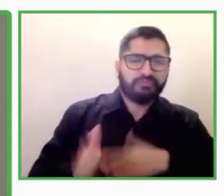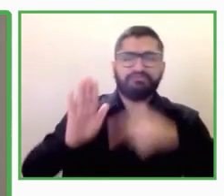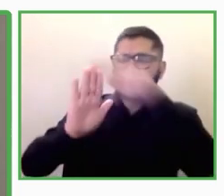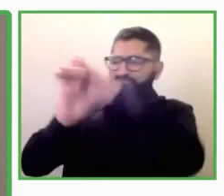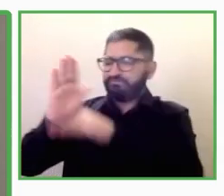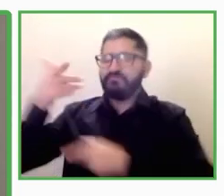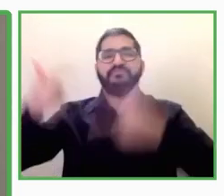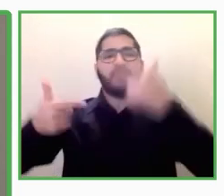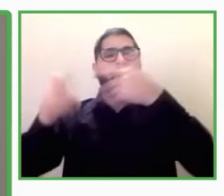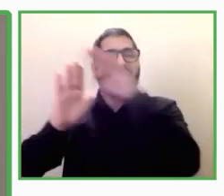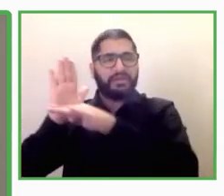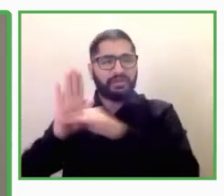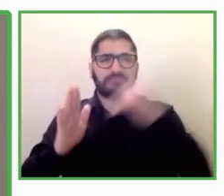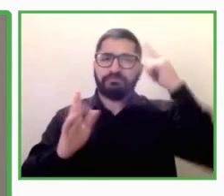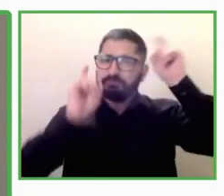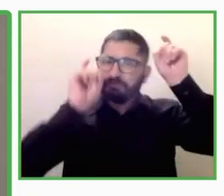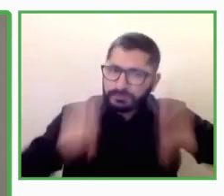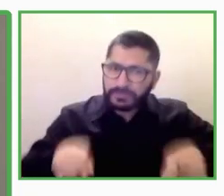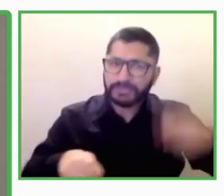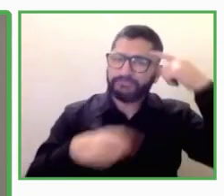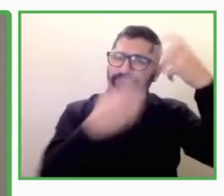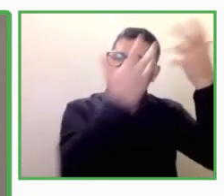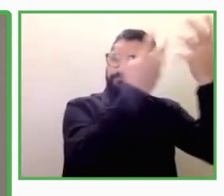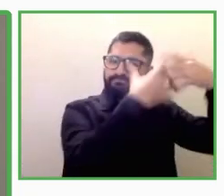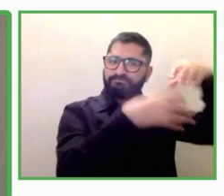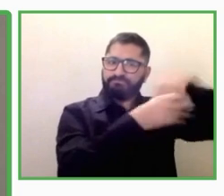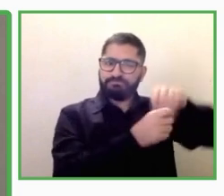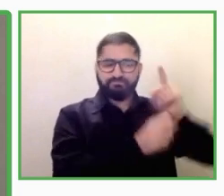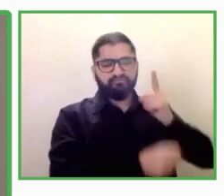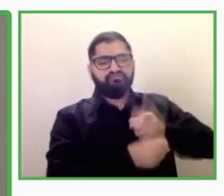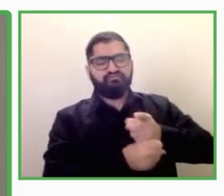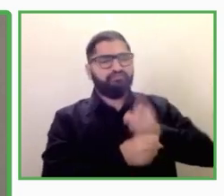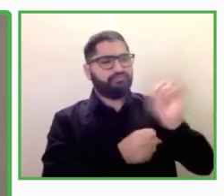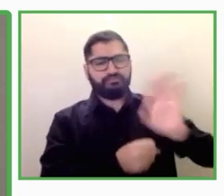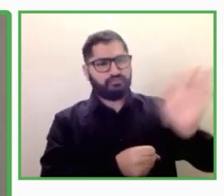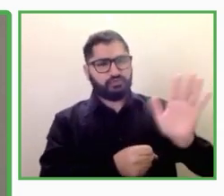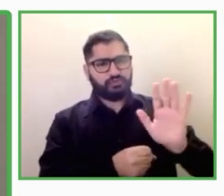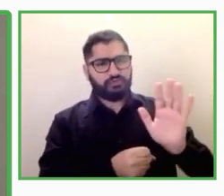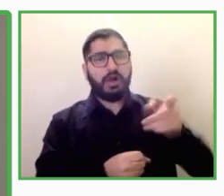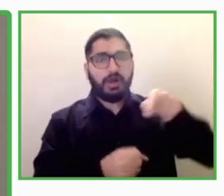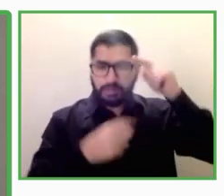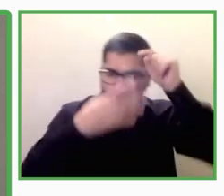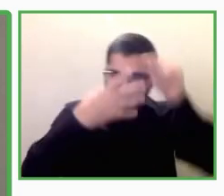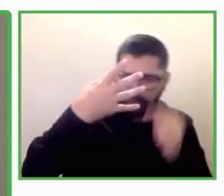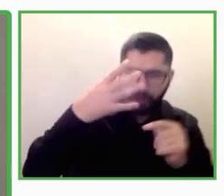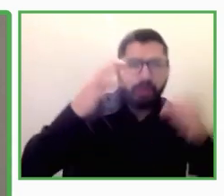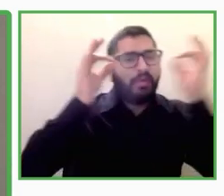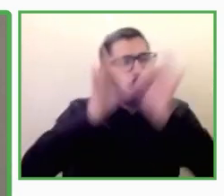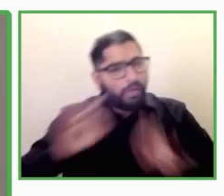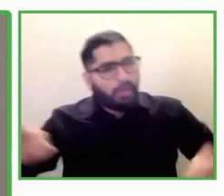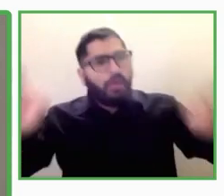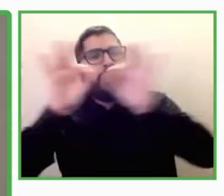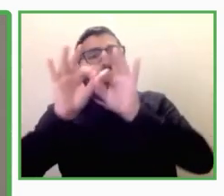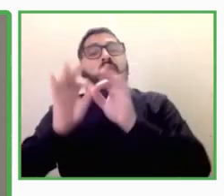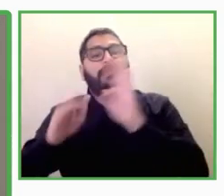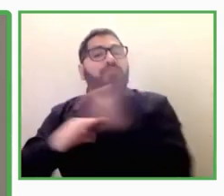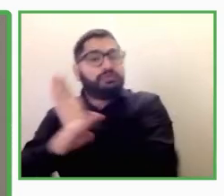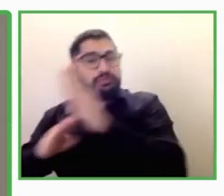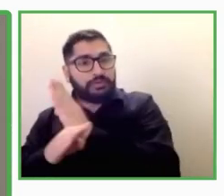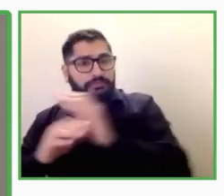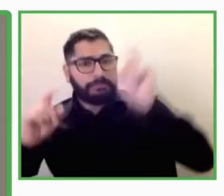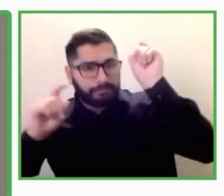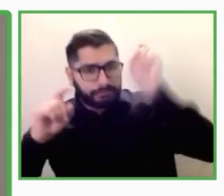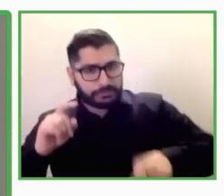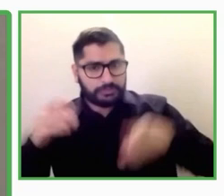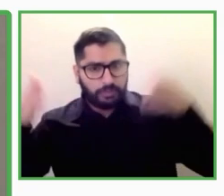comité, en alguno de los elementos, como pueden ser las empresas, como puede ser a lo mejor un sistema de intermediación laboral,